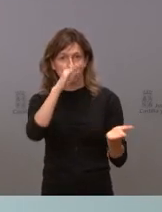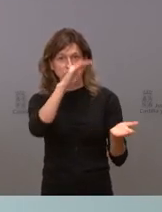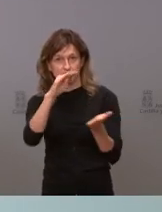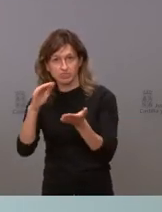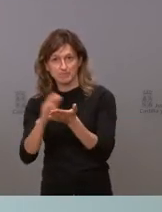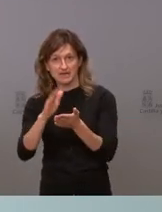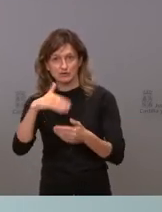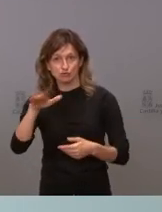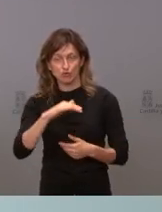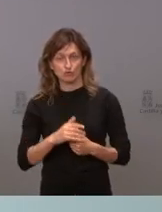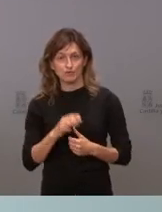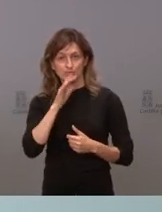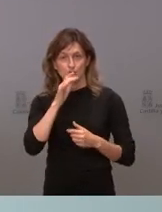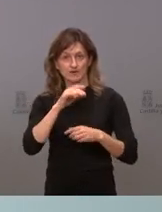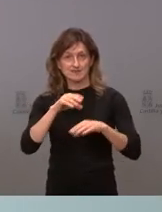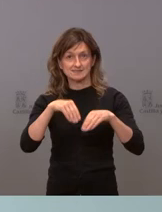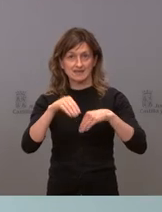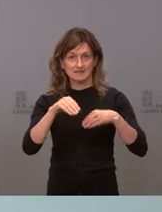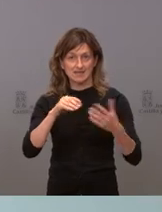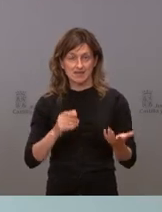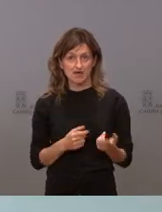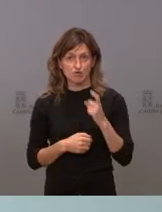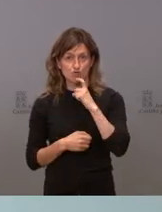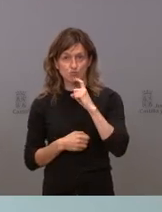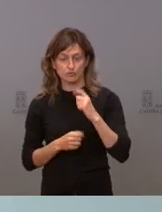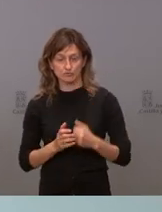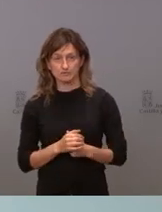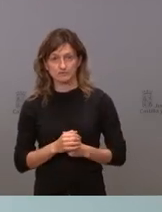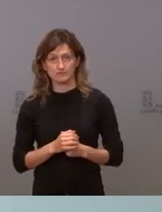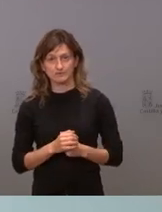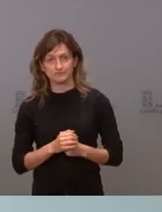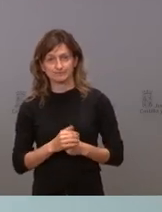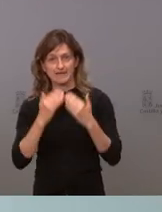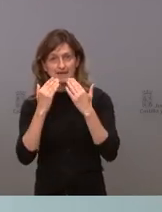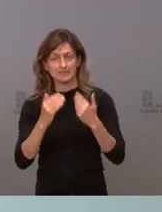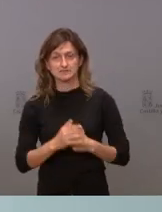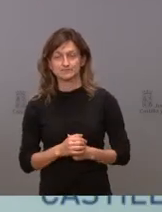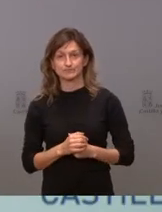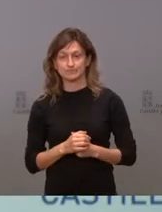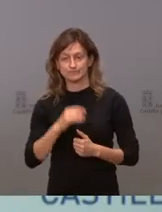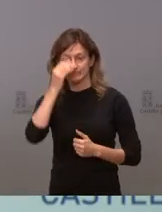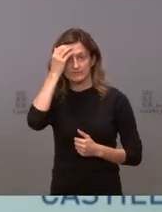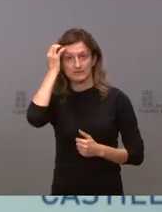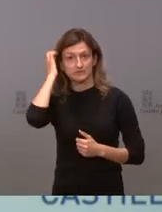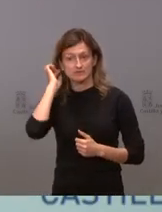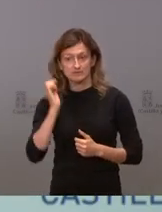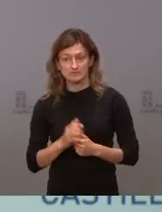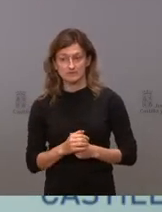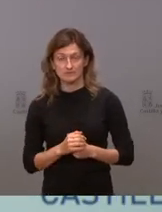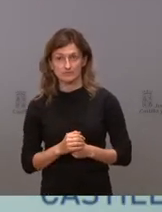es un poco también la estrategia de vacunación y el envío de los laboratorios a los que están marcando esta situación? Gracias. No nos consta lo que está